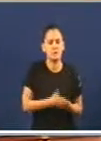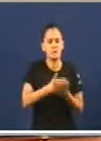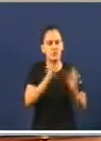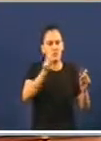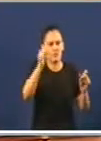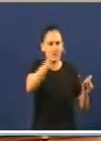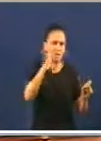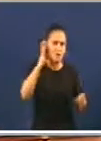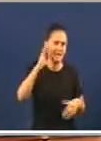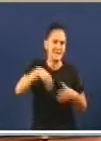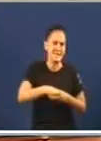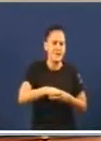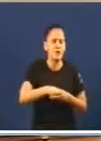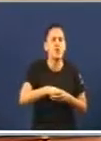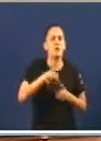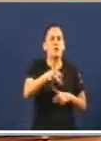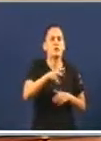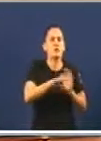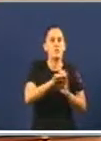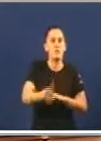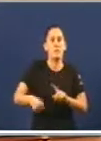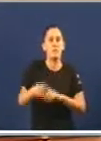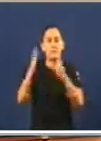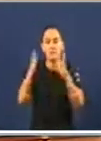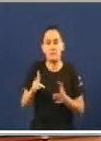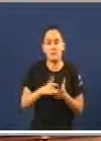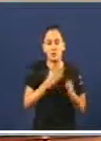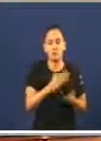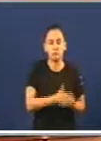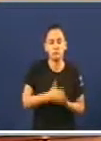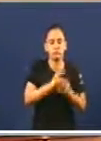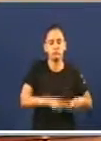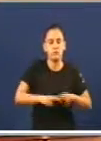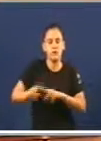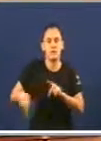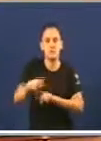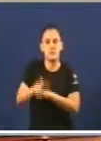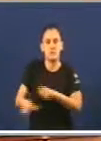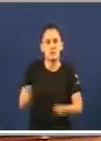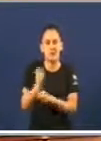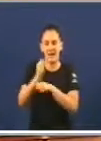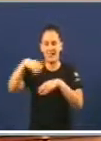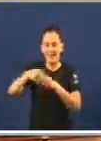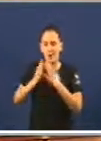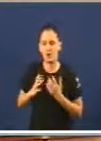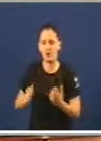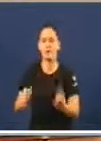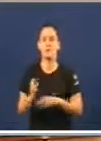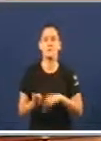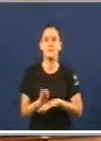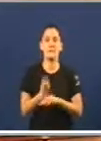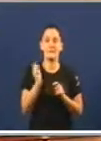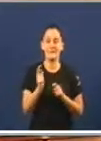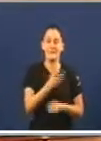profesoras de dereito constitucional, de dereito administrativo e personal letrado das cámaras parlamentarias. En diferentes estudos